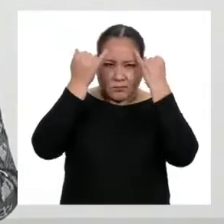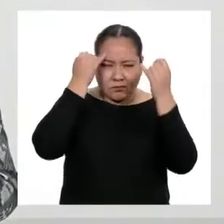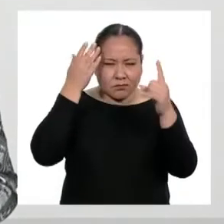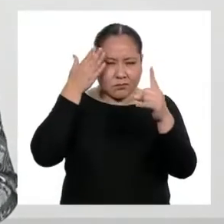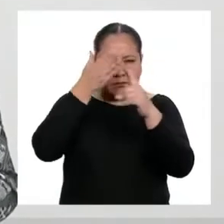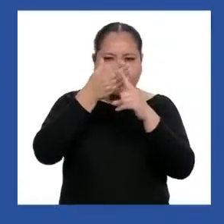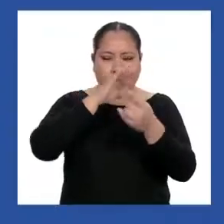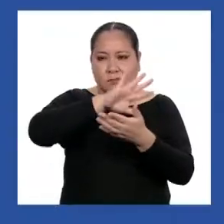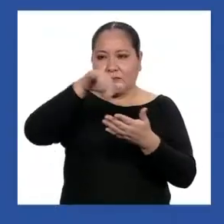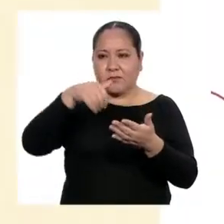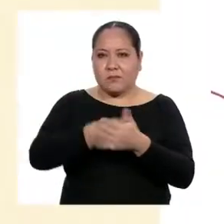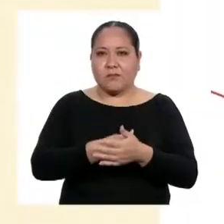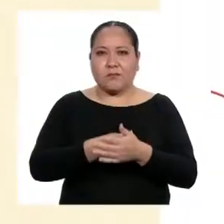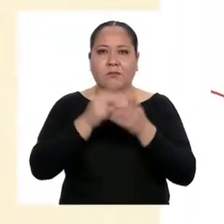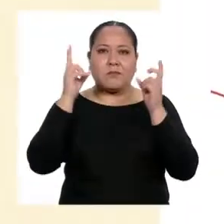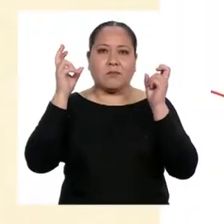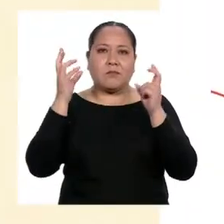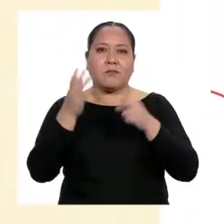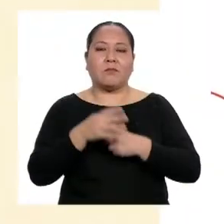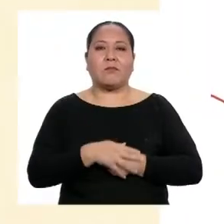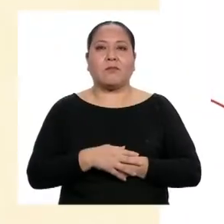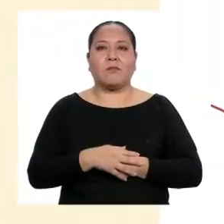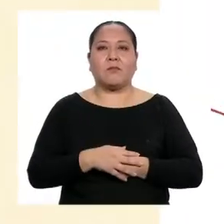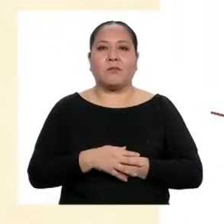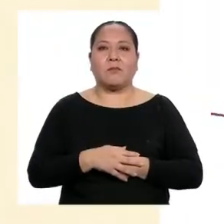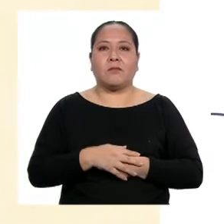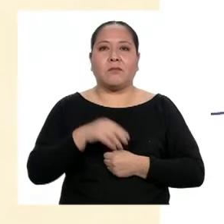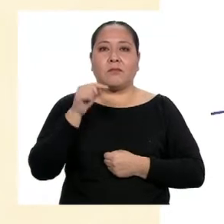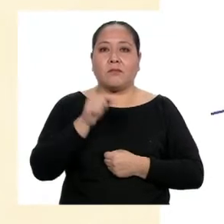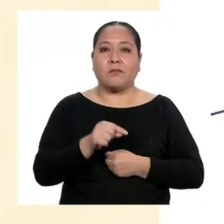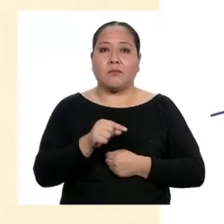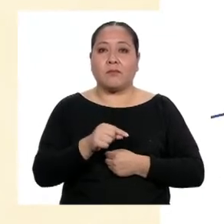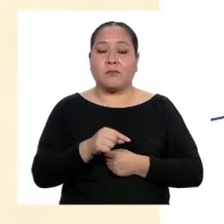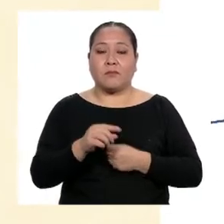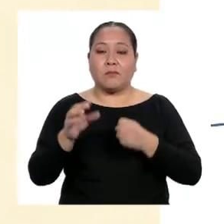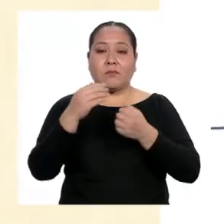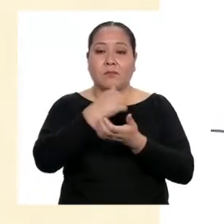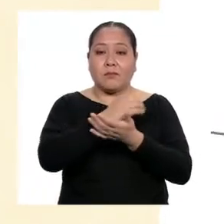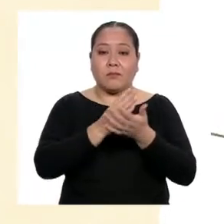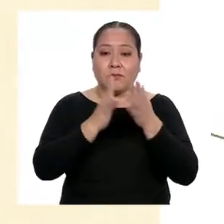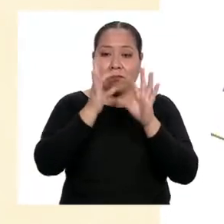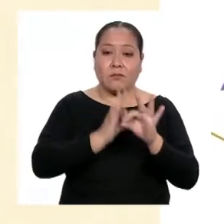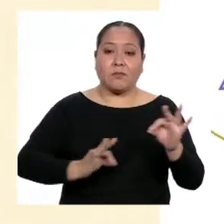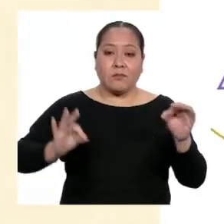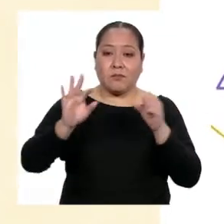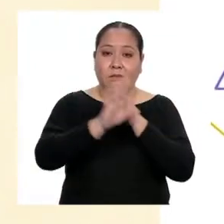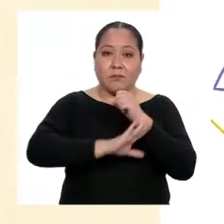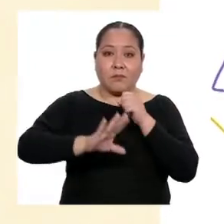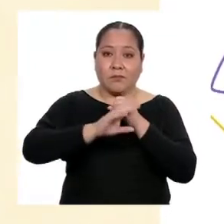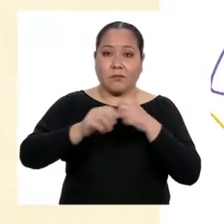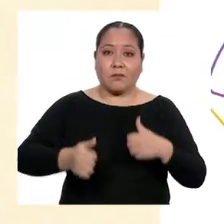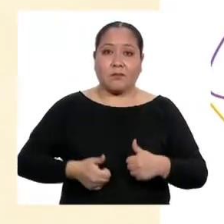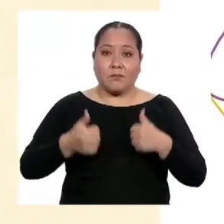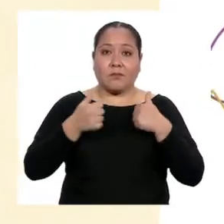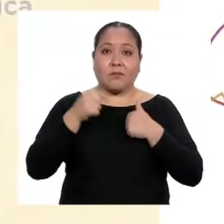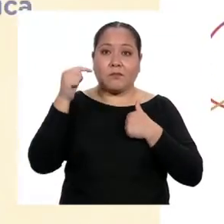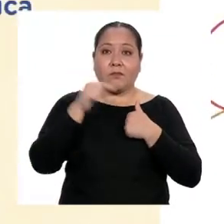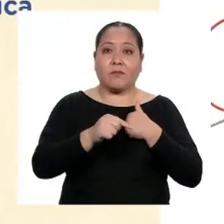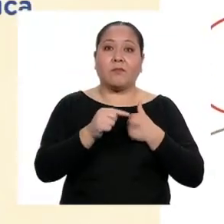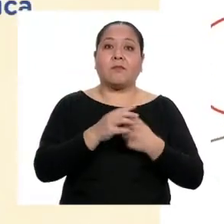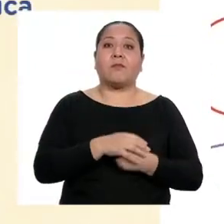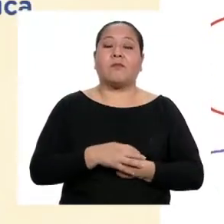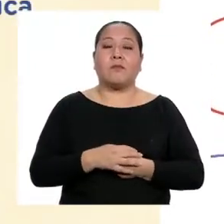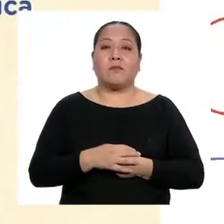todo el texto? La adolescencia es una etapa fundamental en nuestras vidas. Esta transición